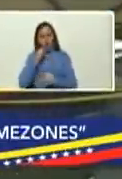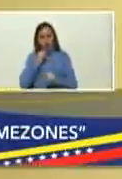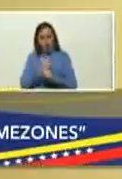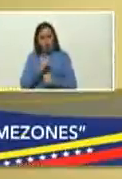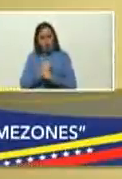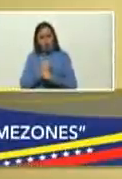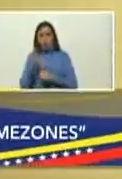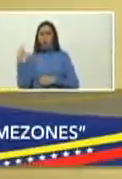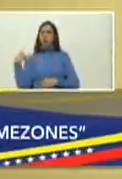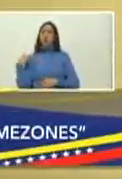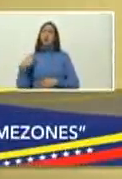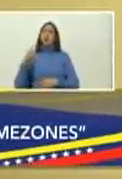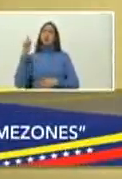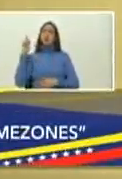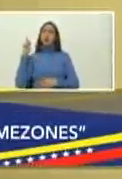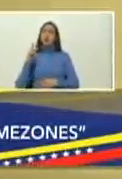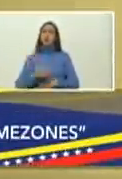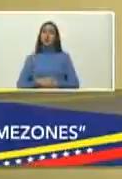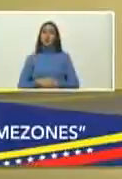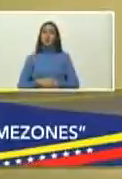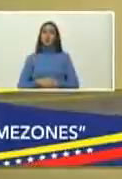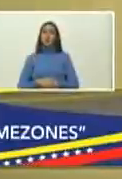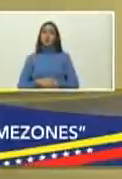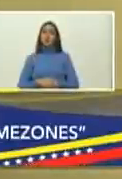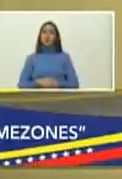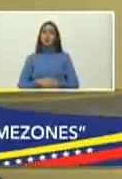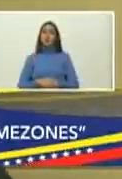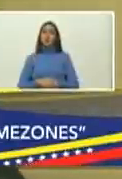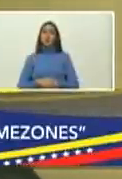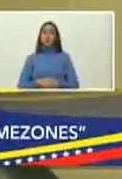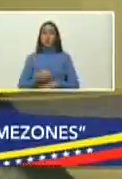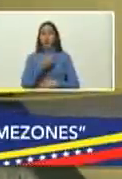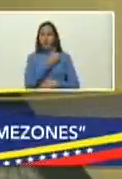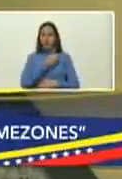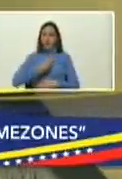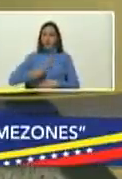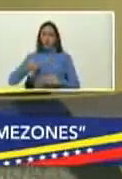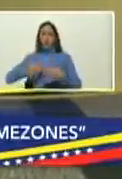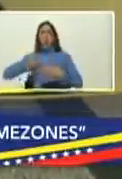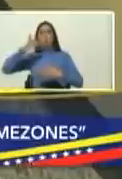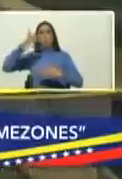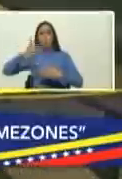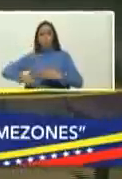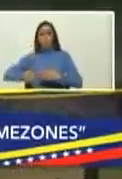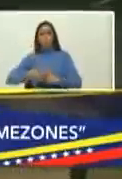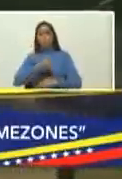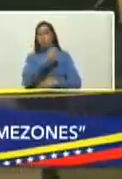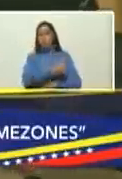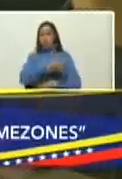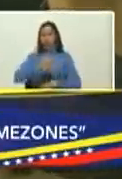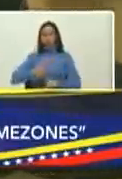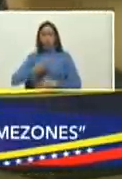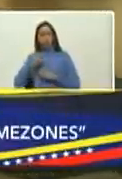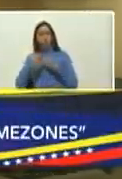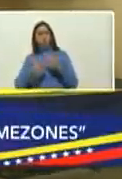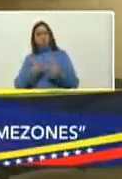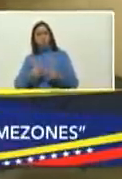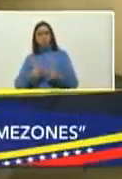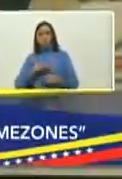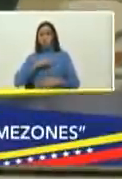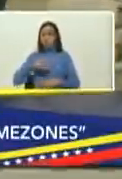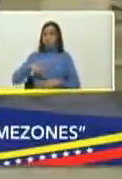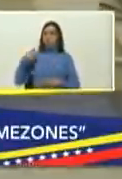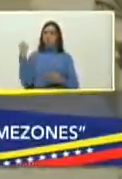destreza la sagacidad que usted tuvo mi presidente al ponerse al frente de cada una de las condiciones que hemos